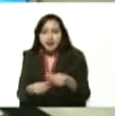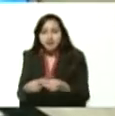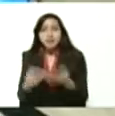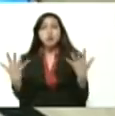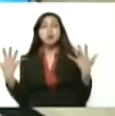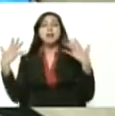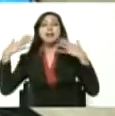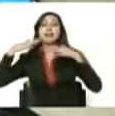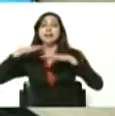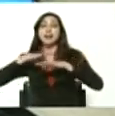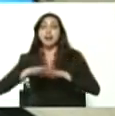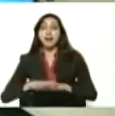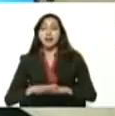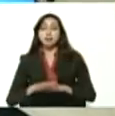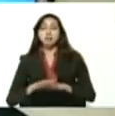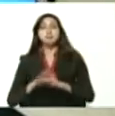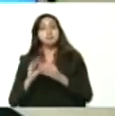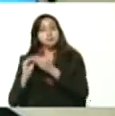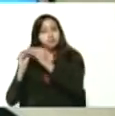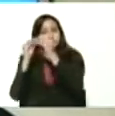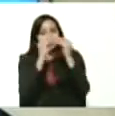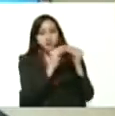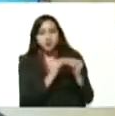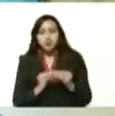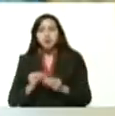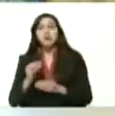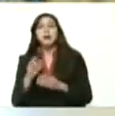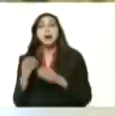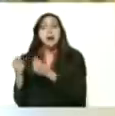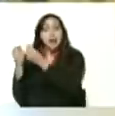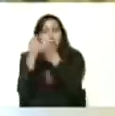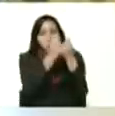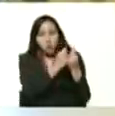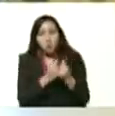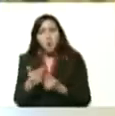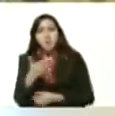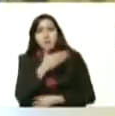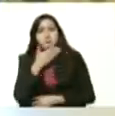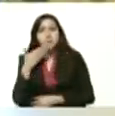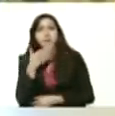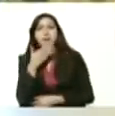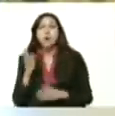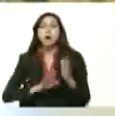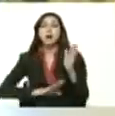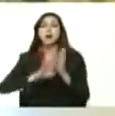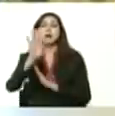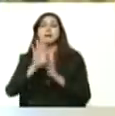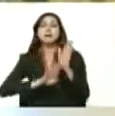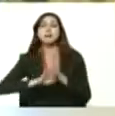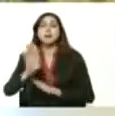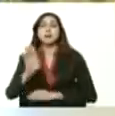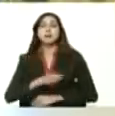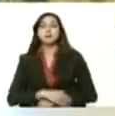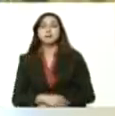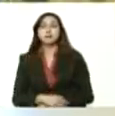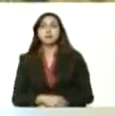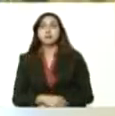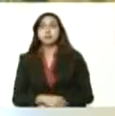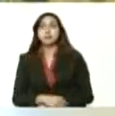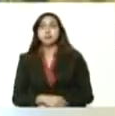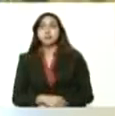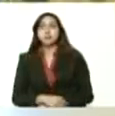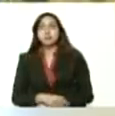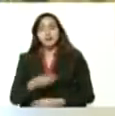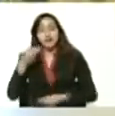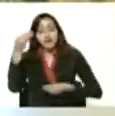de la recuperación de la economía real, la economía productiva, del crecimiento de la economía, de la